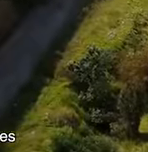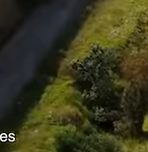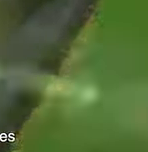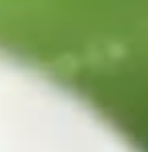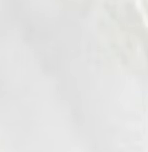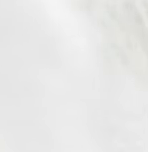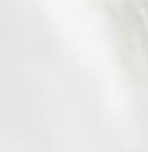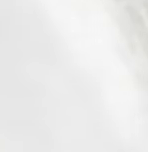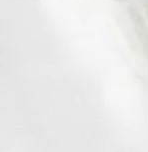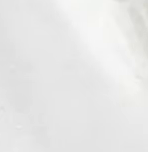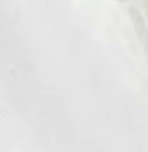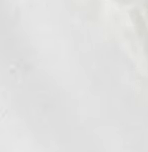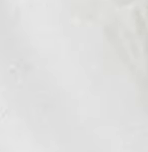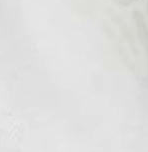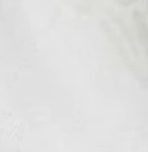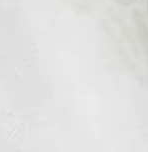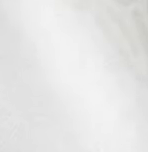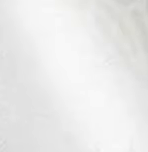Transportes.